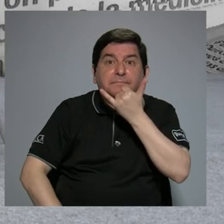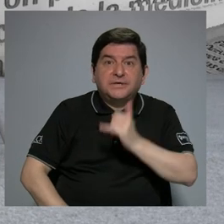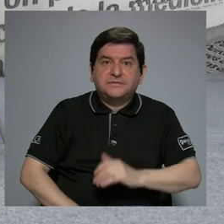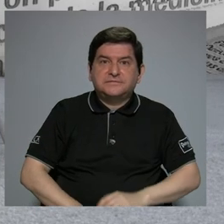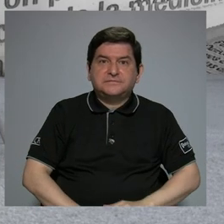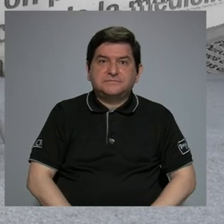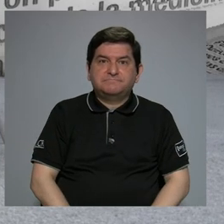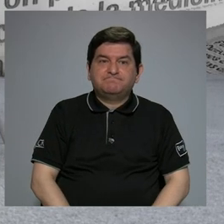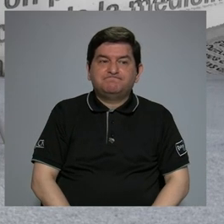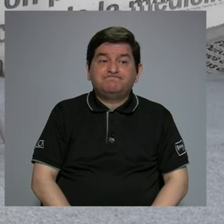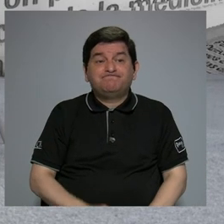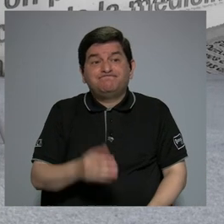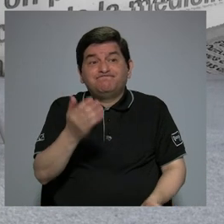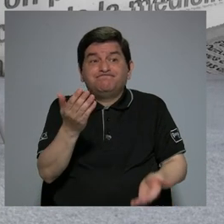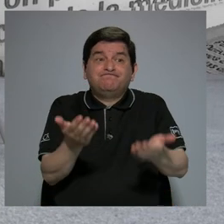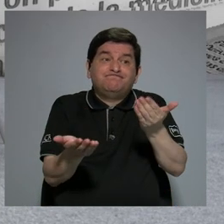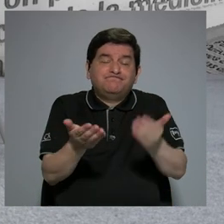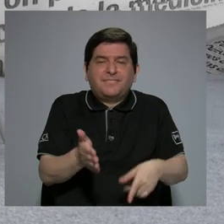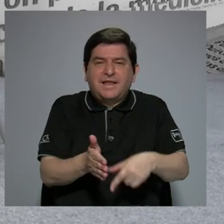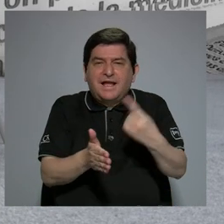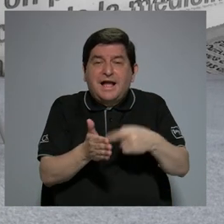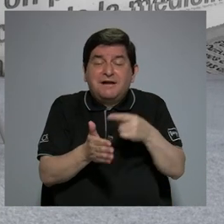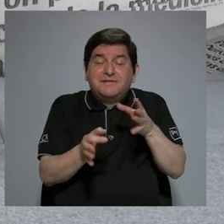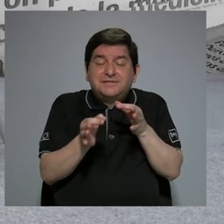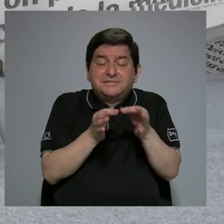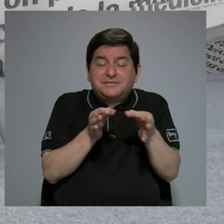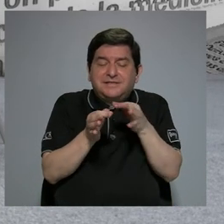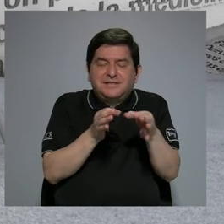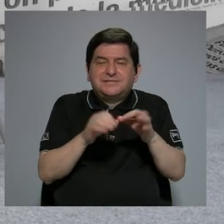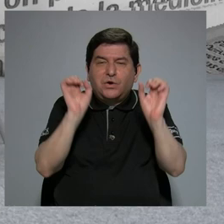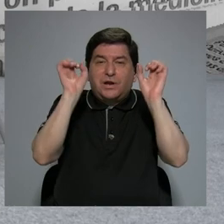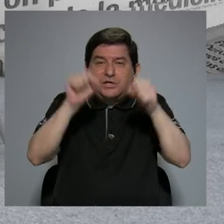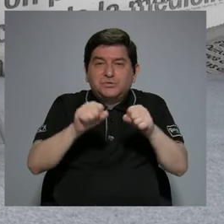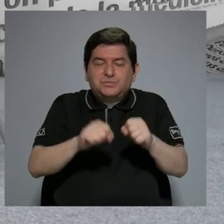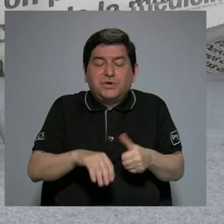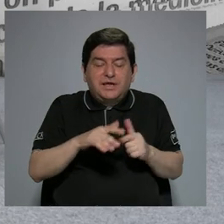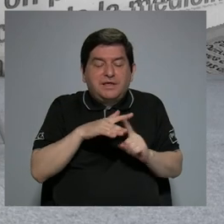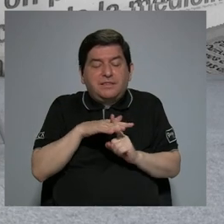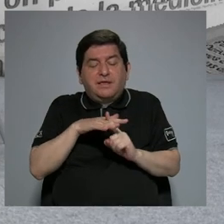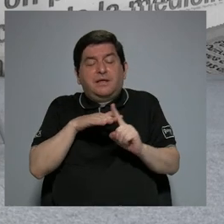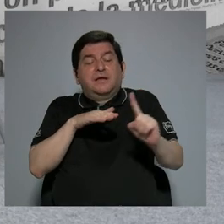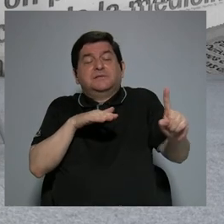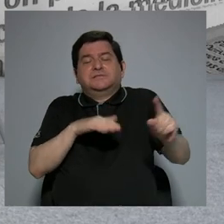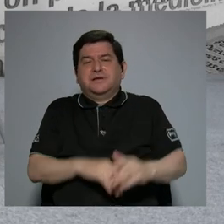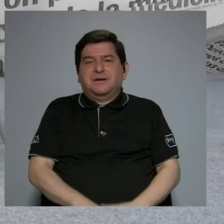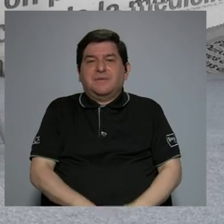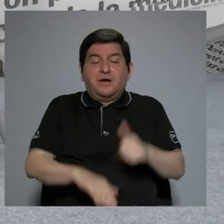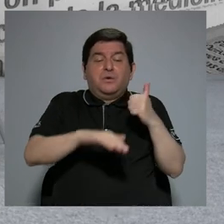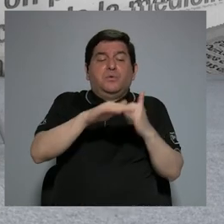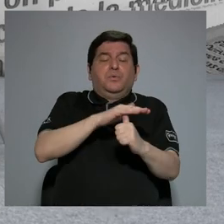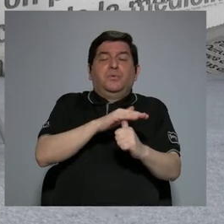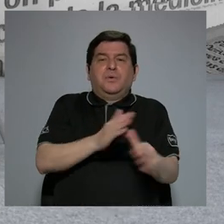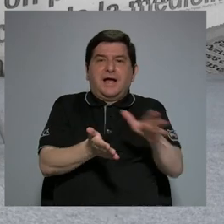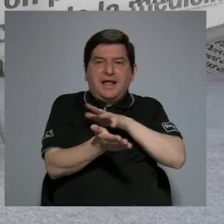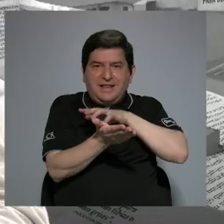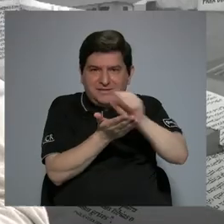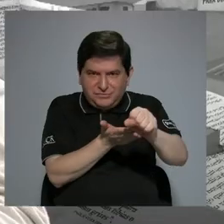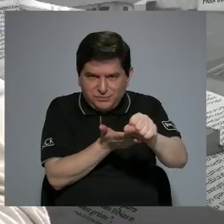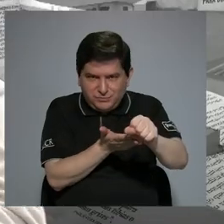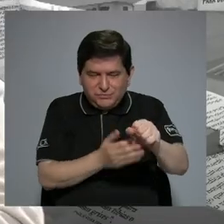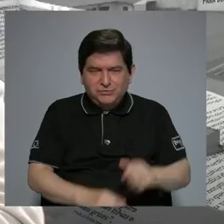eventualmente algunas de esas células son capaces de escapar y evadir la destrucción inmunológica.